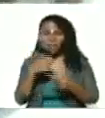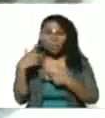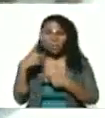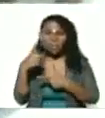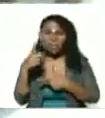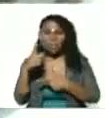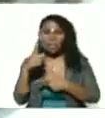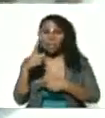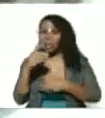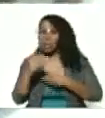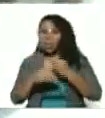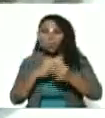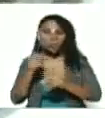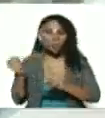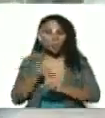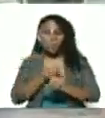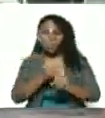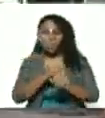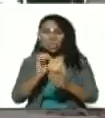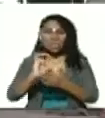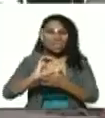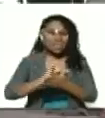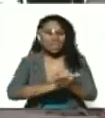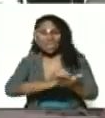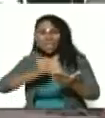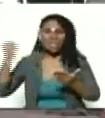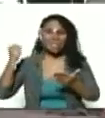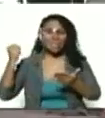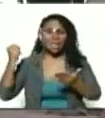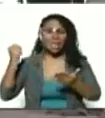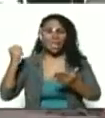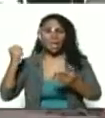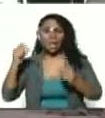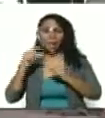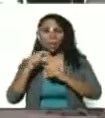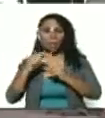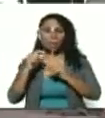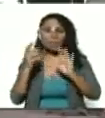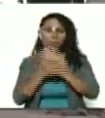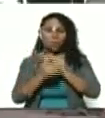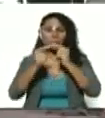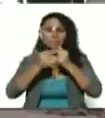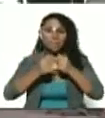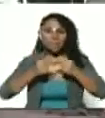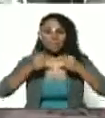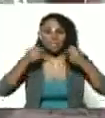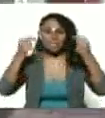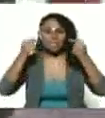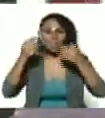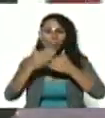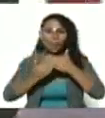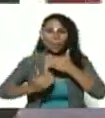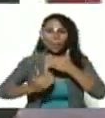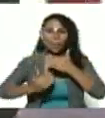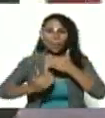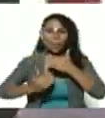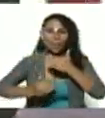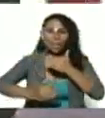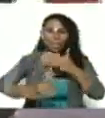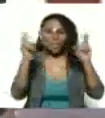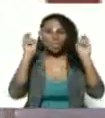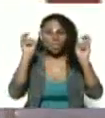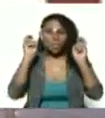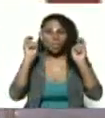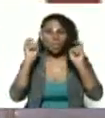hubo tortura que lograra arrancarle más allá que una sonrisa o más allá que un gesto de